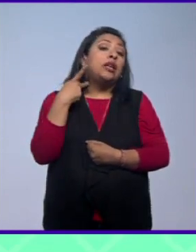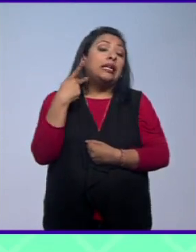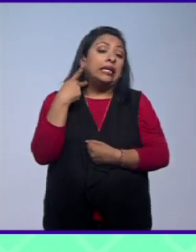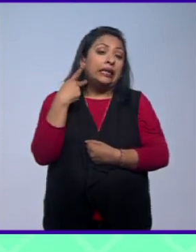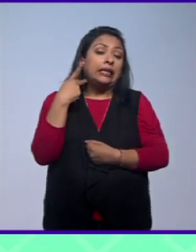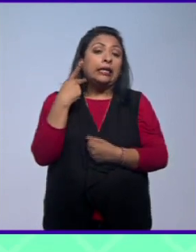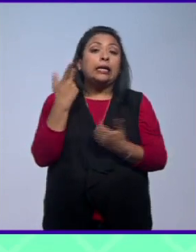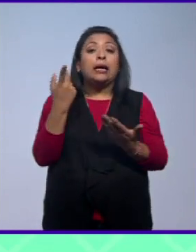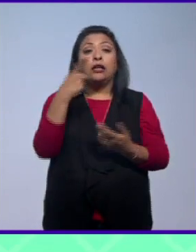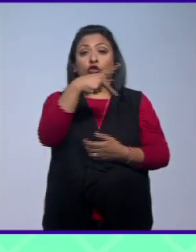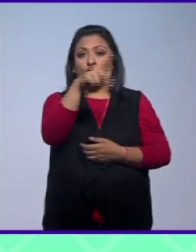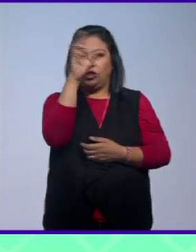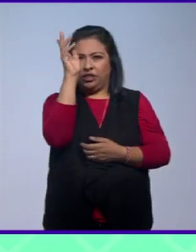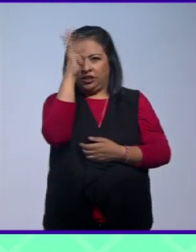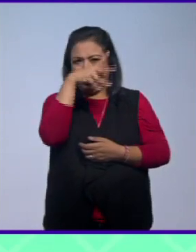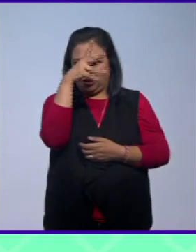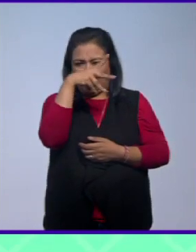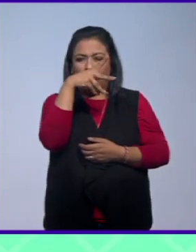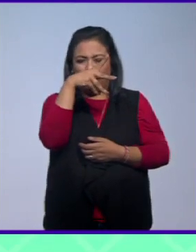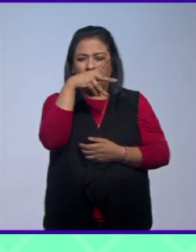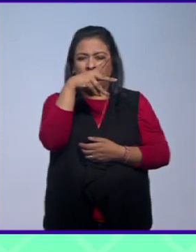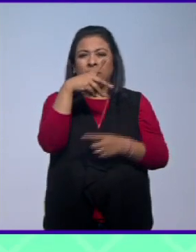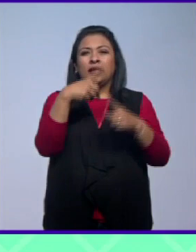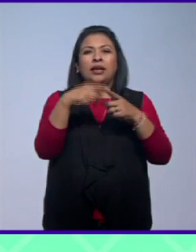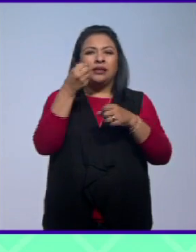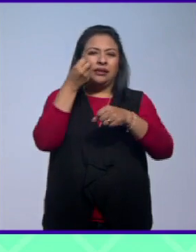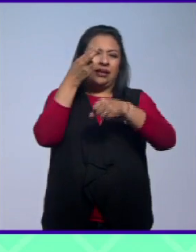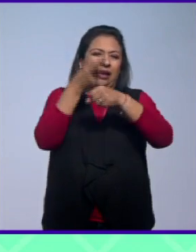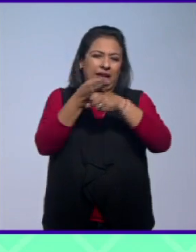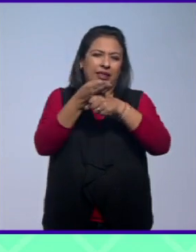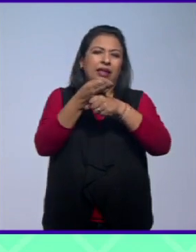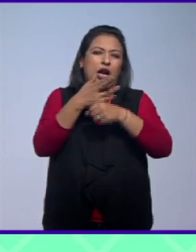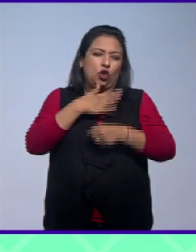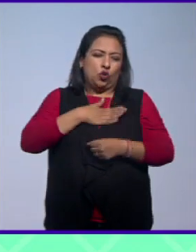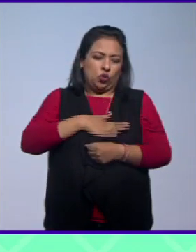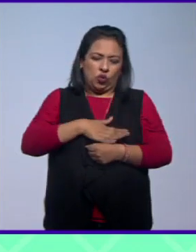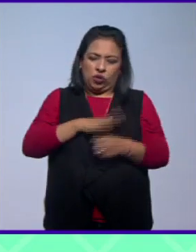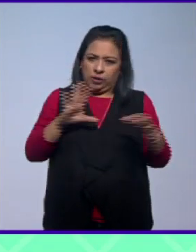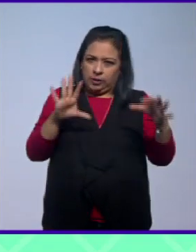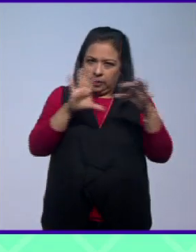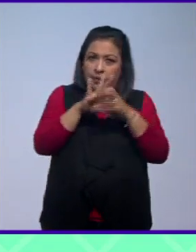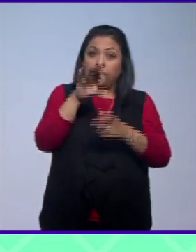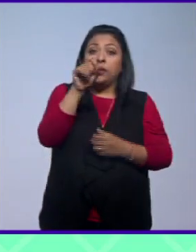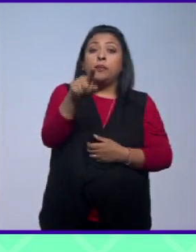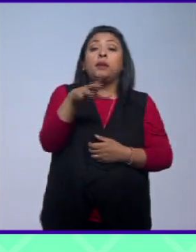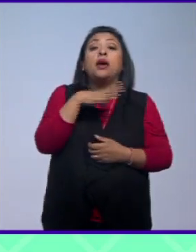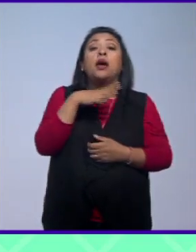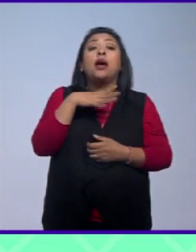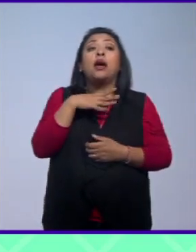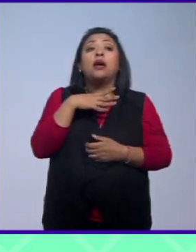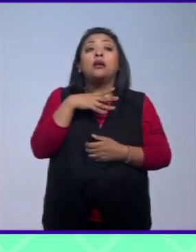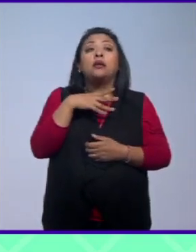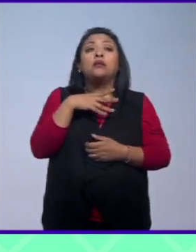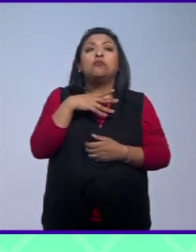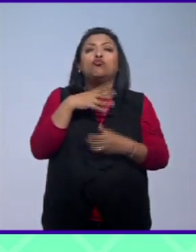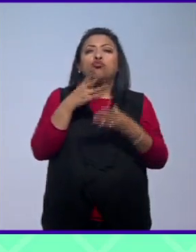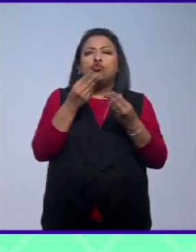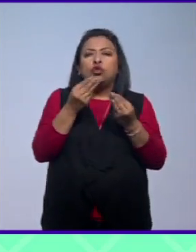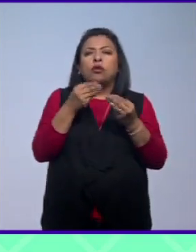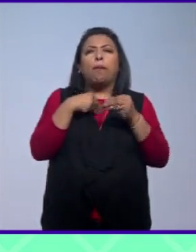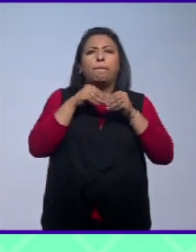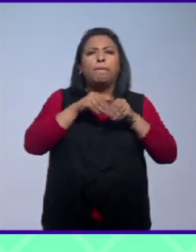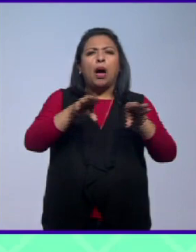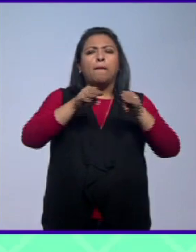de Trump a través de Jeff Session es el secretario de justicia y también la grabación que ha estado siendo